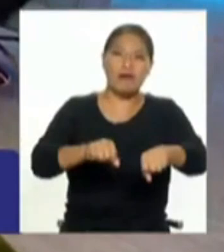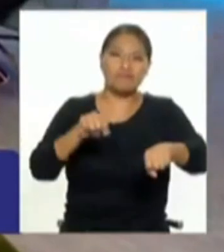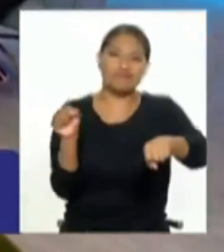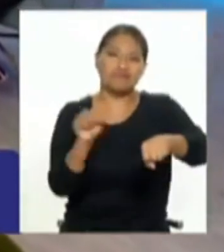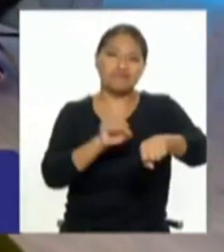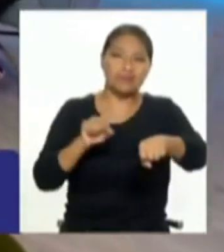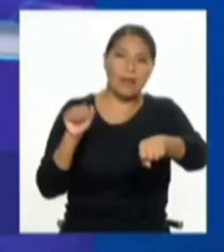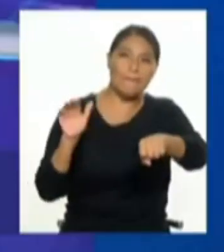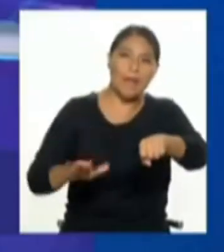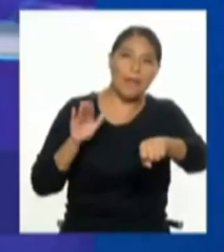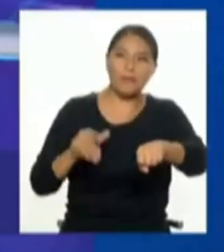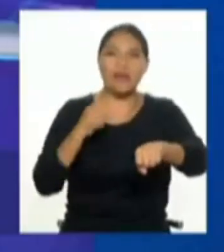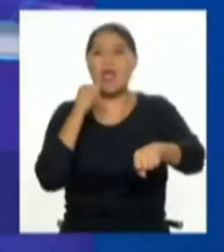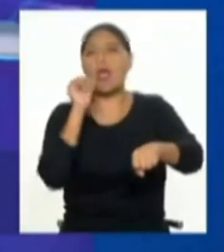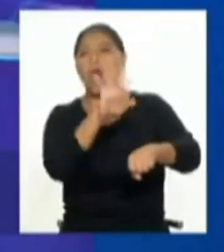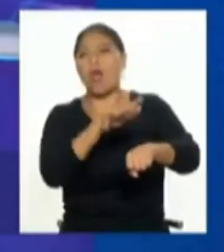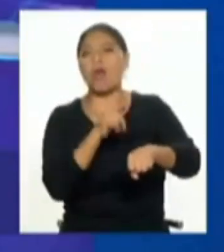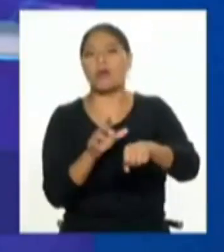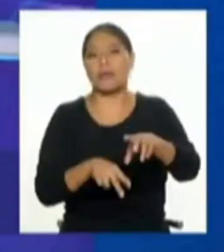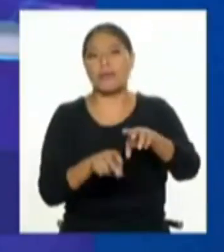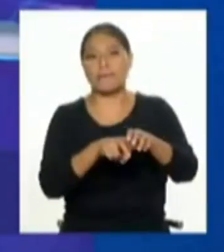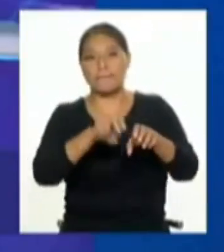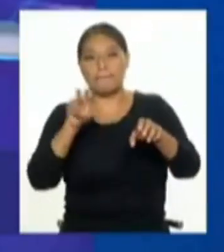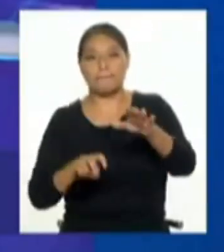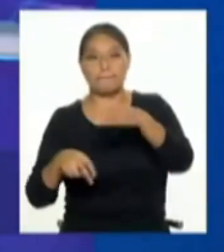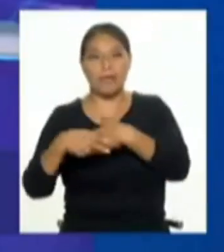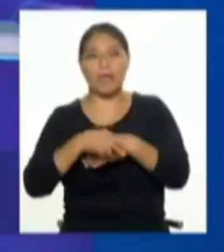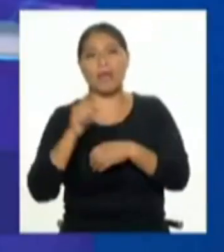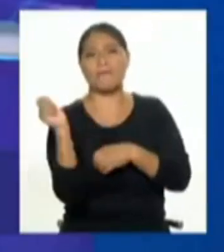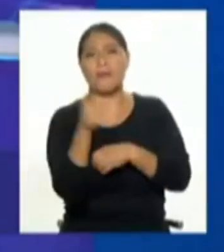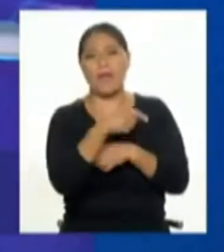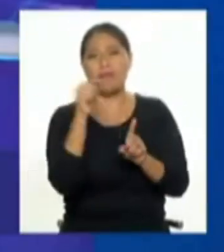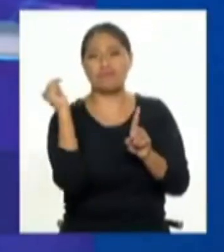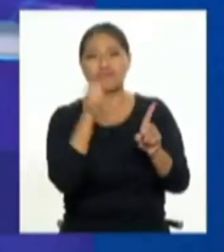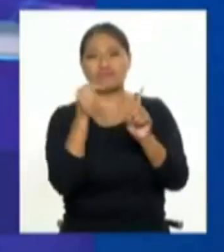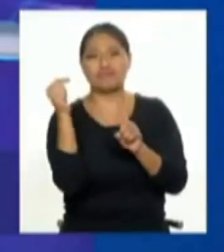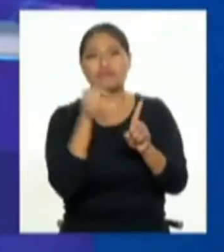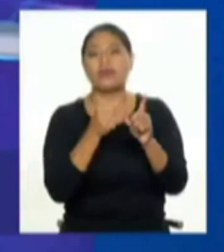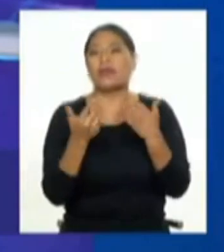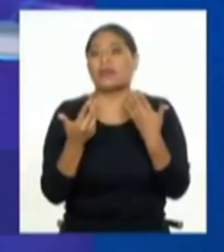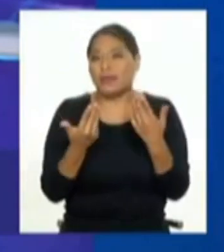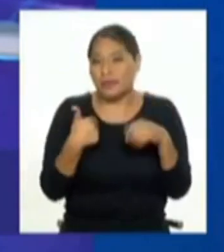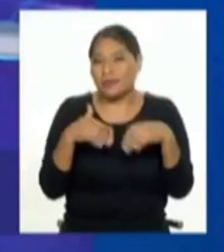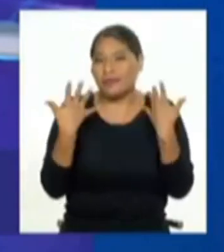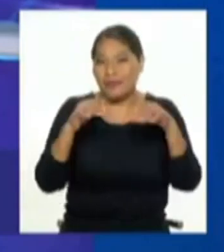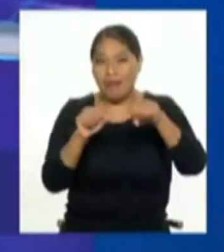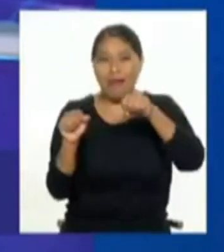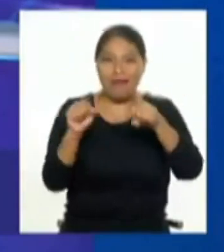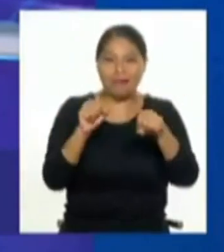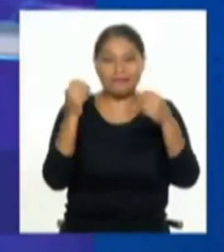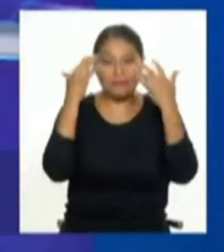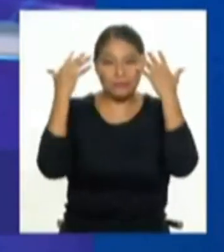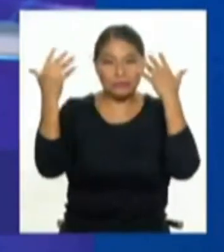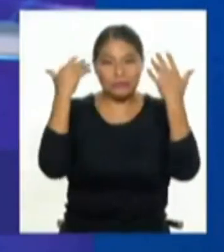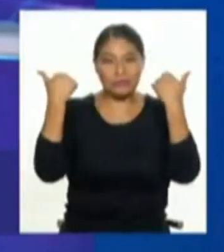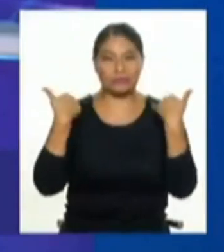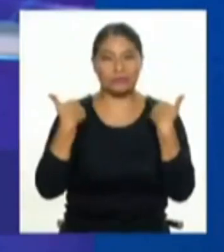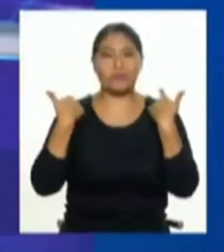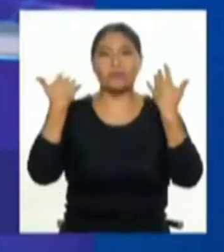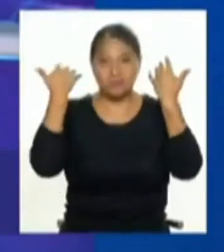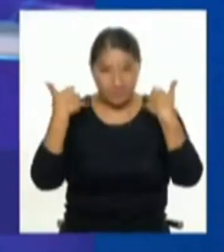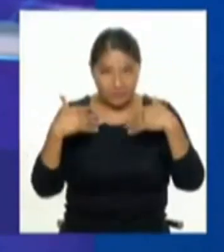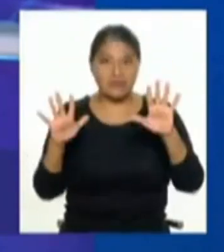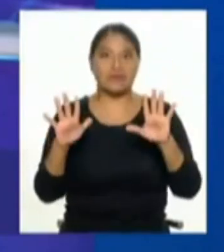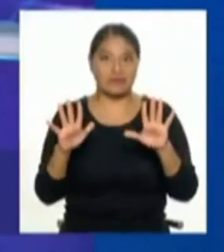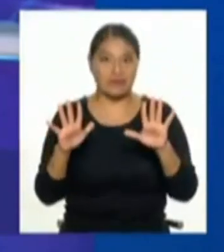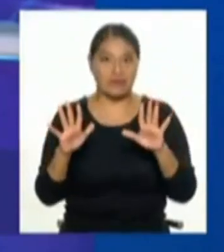se bajan se pegan se agarran nadie tiene arma entonces claro el problema de salud pública está creo que me parece que sería injusto decir que